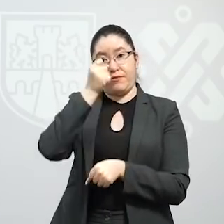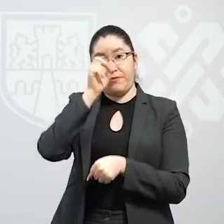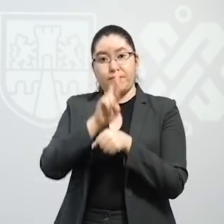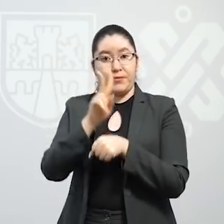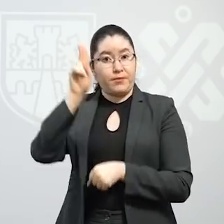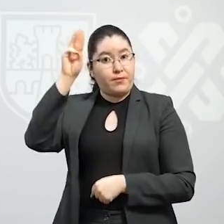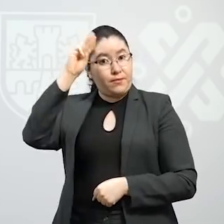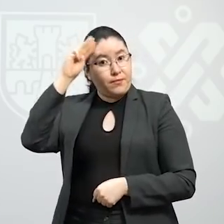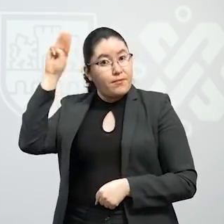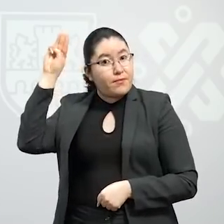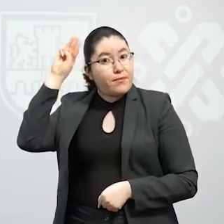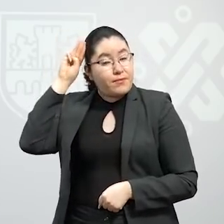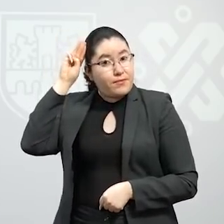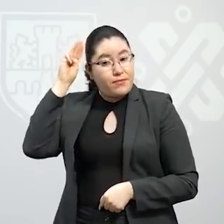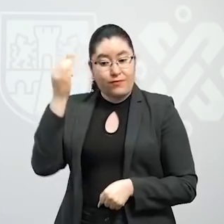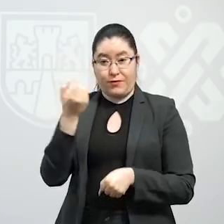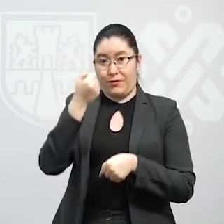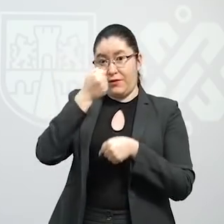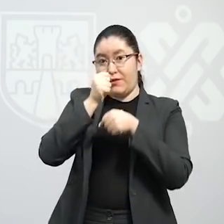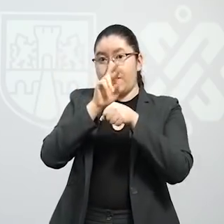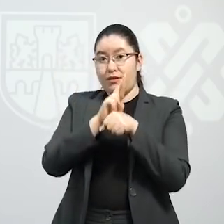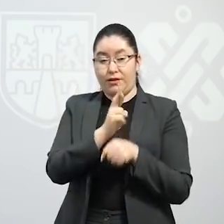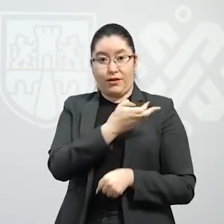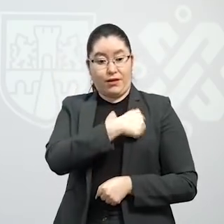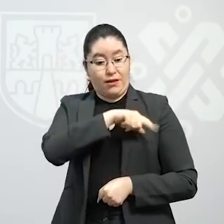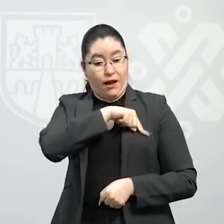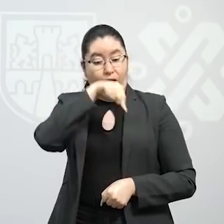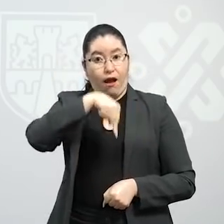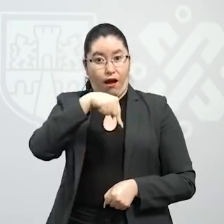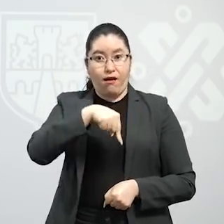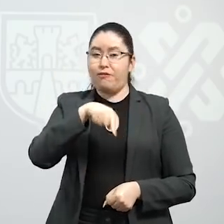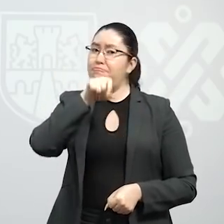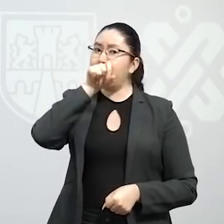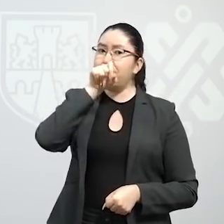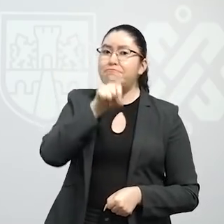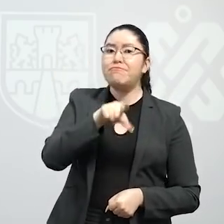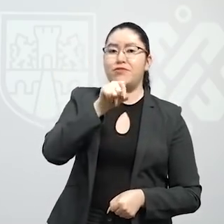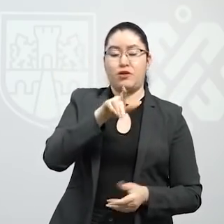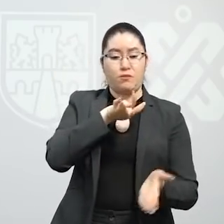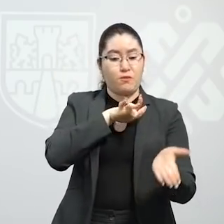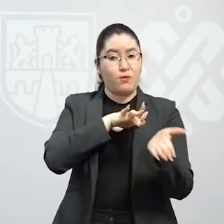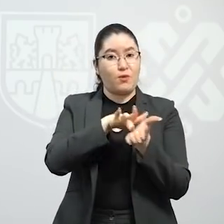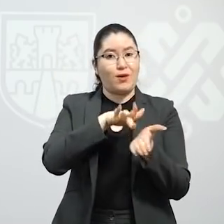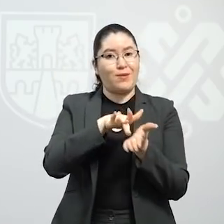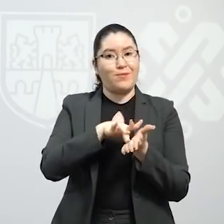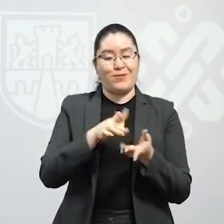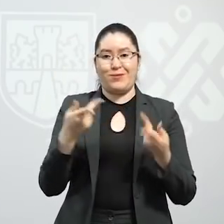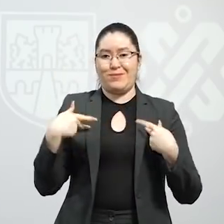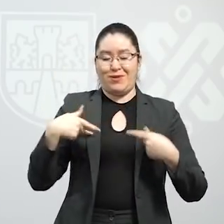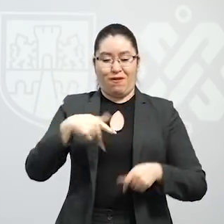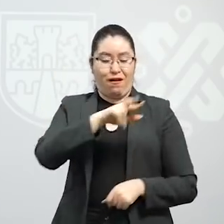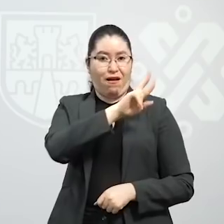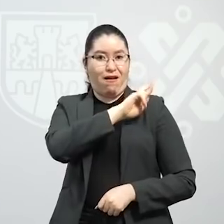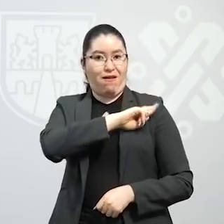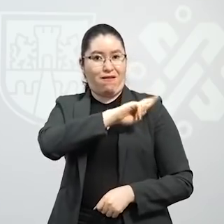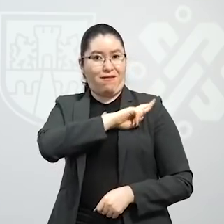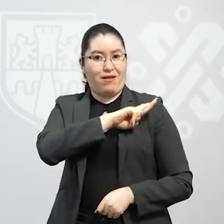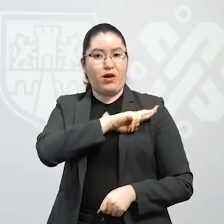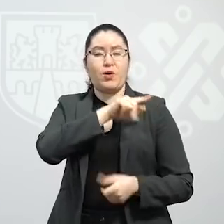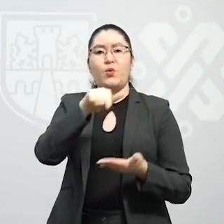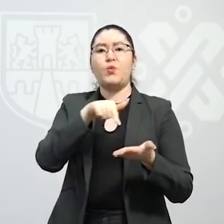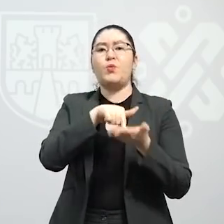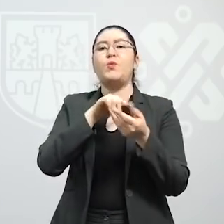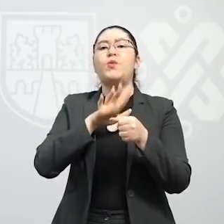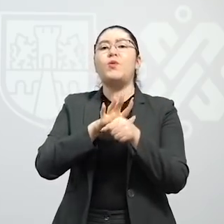de la Secretaría de Marina, de nuestra Secretaría de Salud en la Ciudad y también del apoyo de la iniciativa privada en la